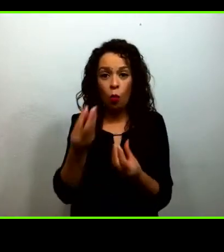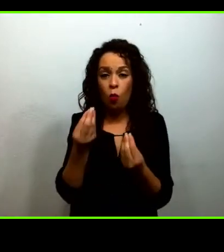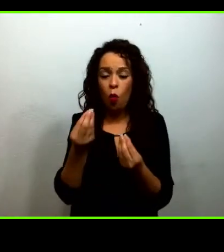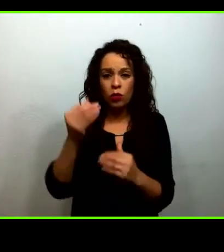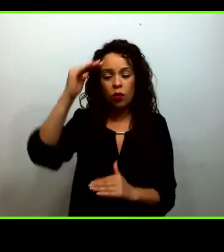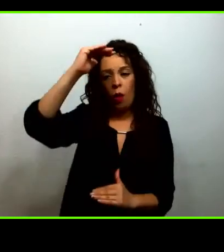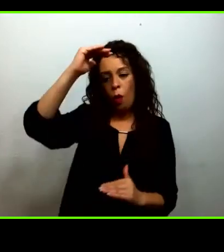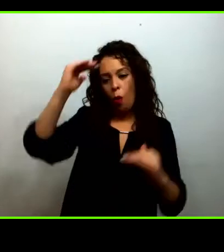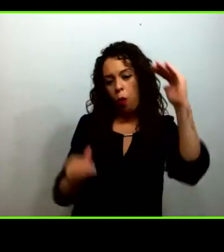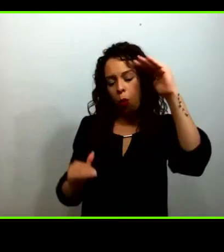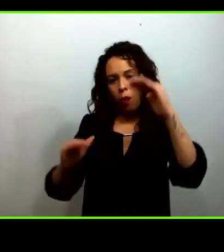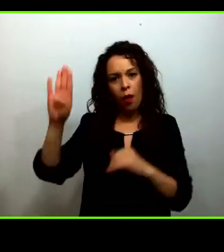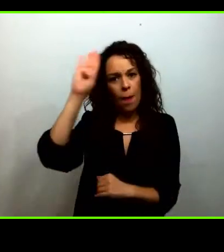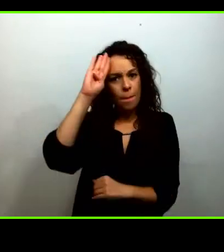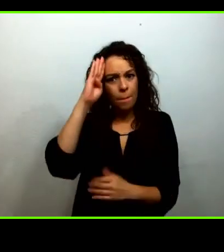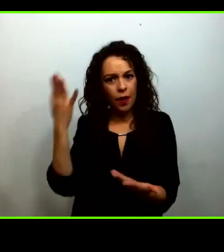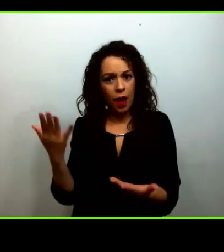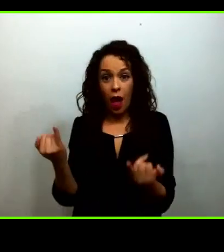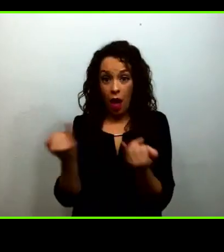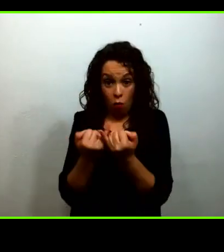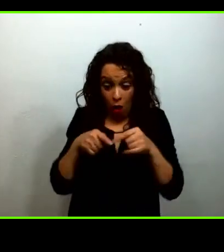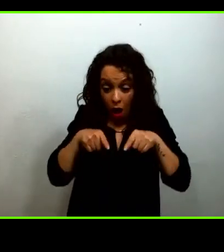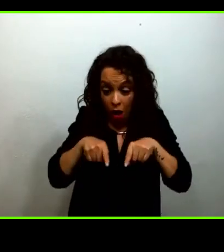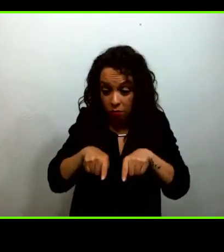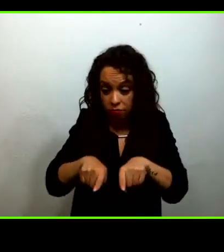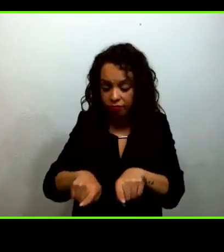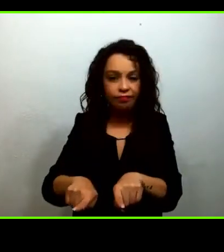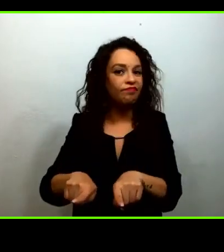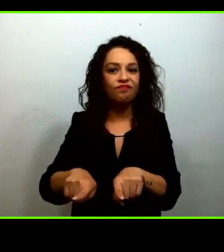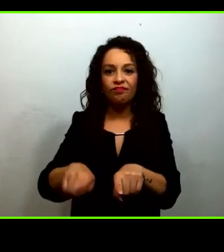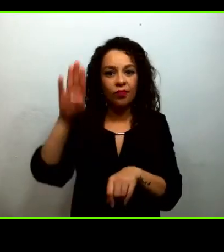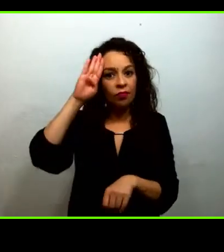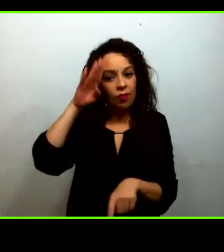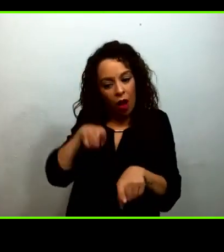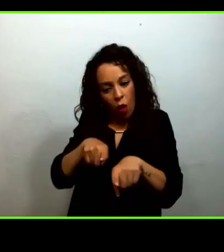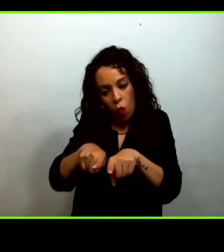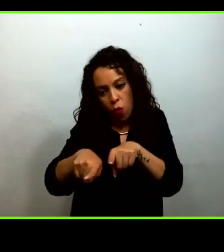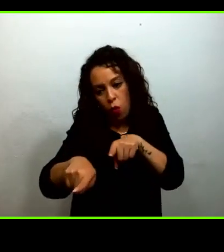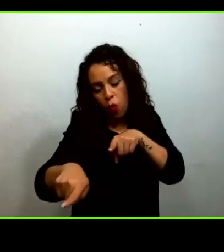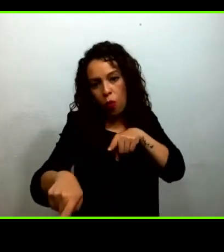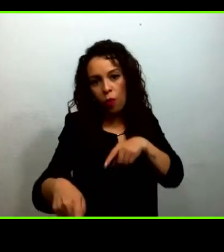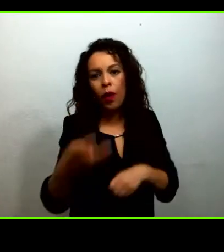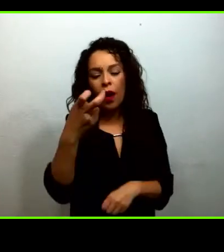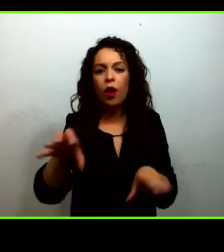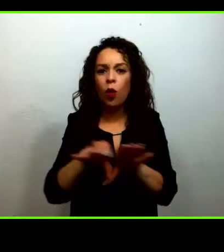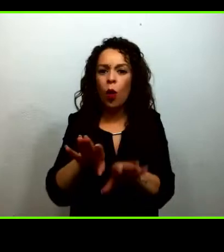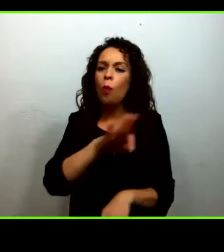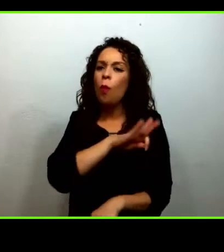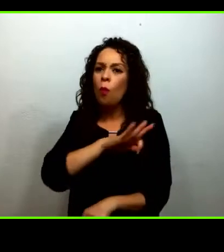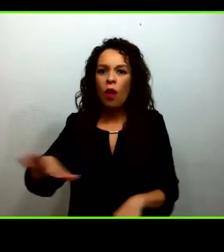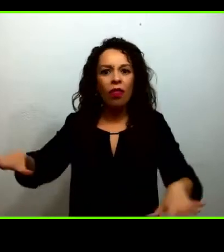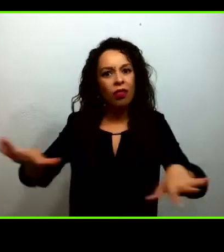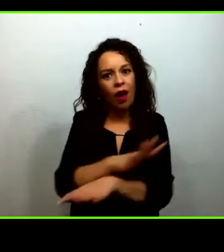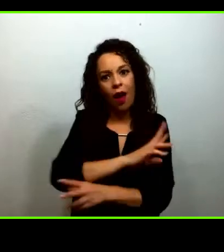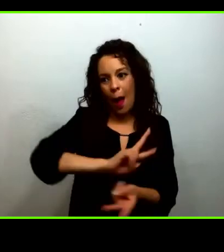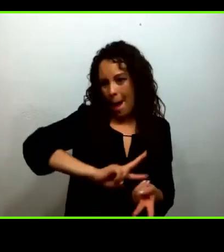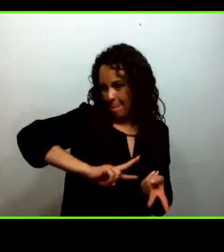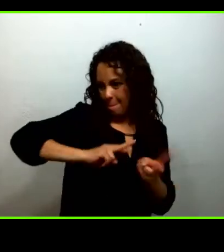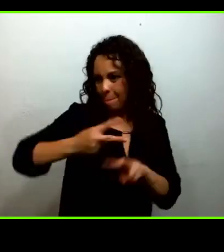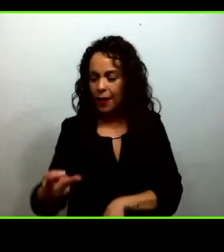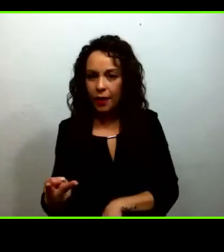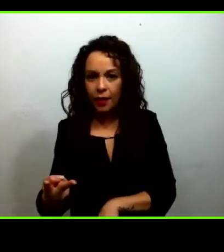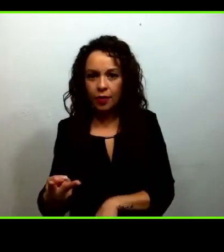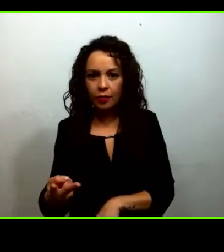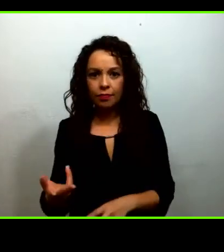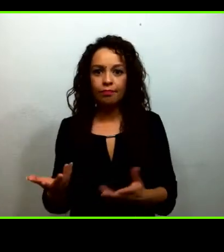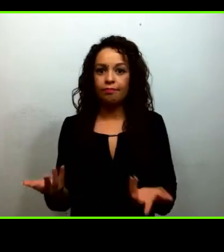¿Cómo contradecir, cómo revertir este paradigma de la acumulación y el poder? Pues con